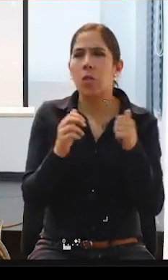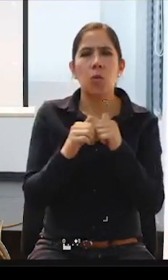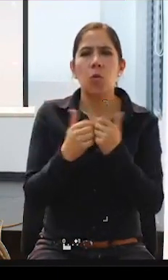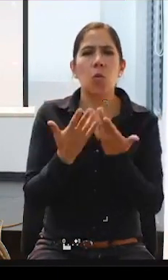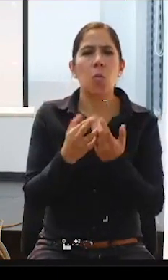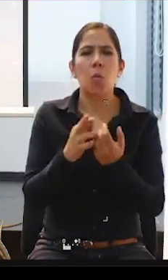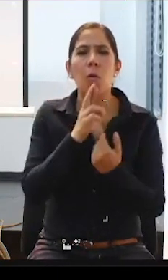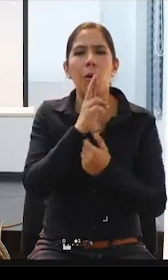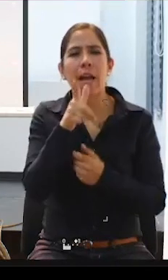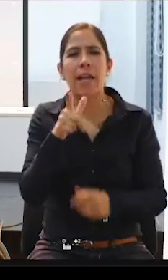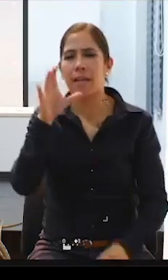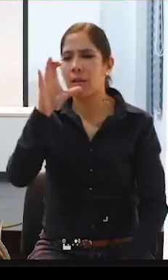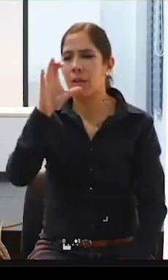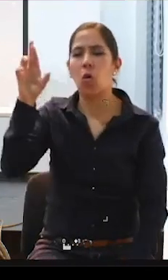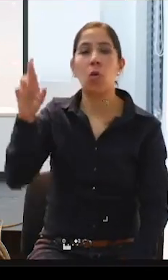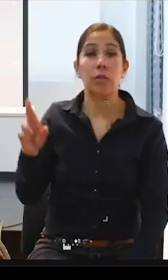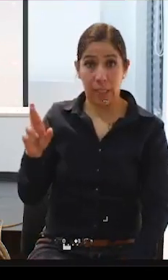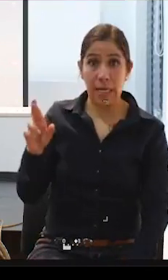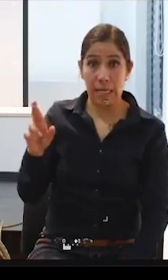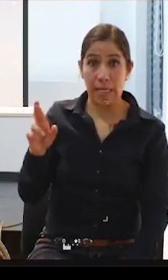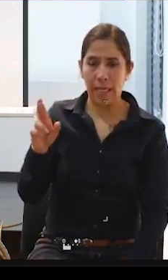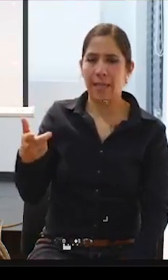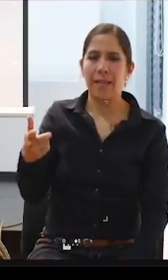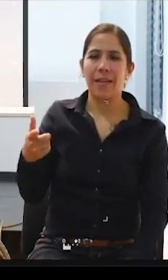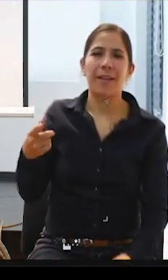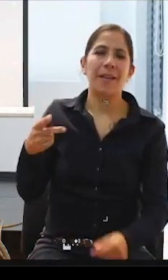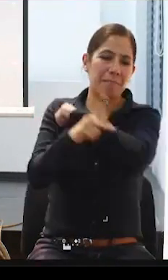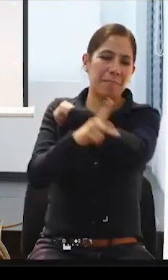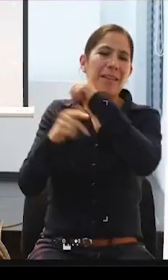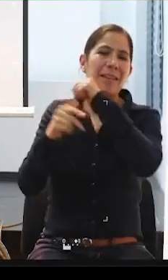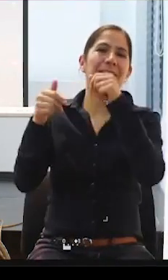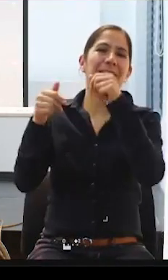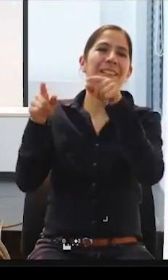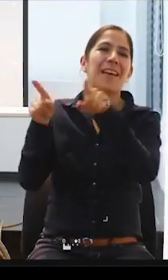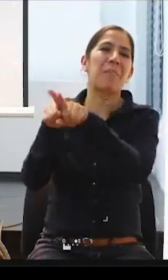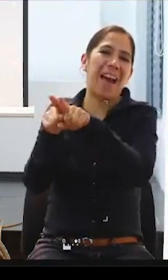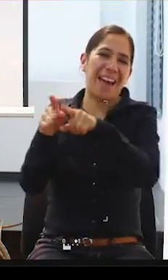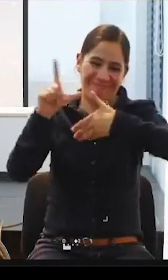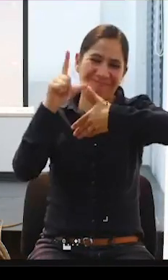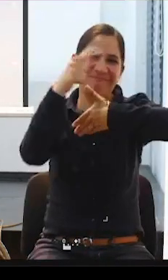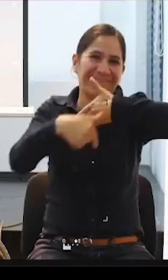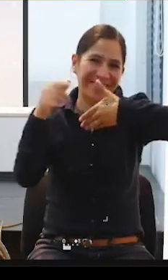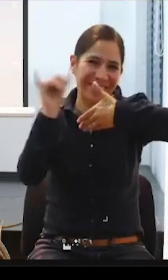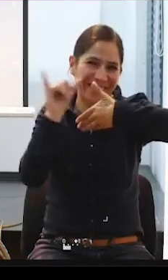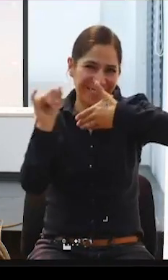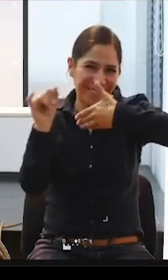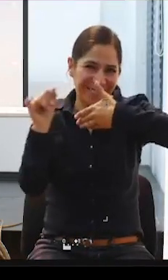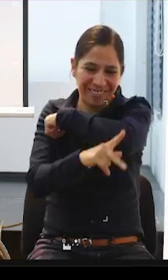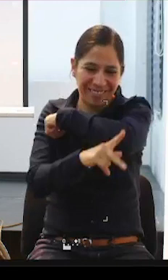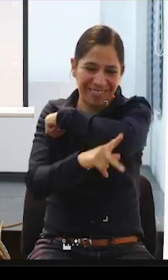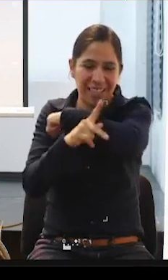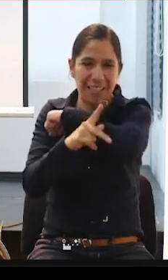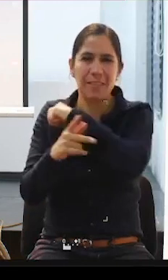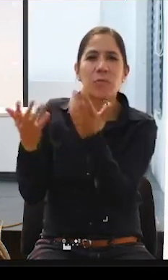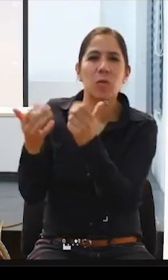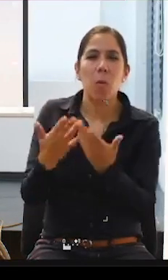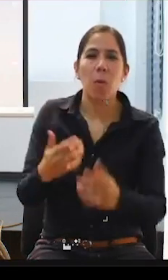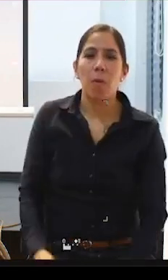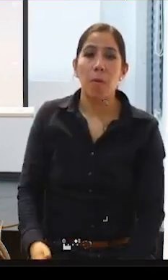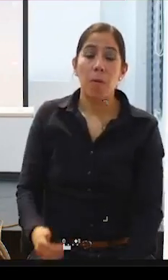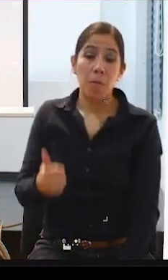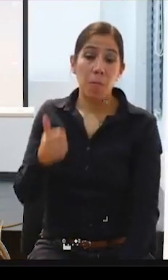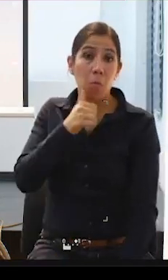la realidad en Costa Rica, que es un país hermano, que se encuentra cerca. Paola Daniela Salas nos